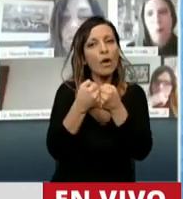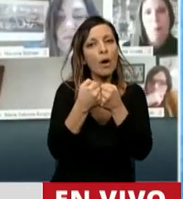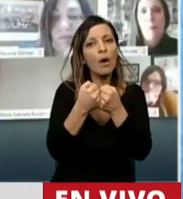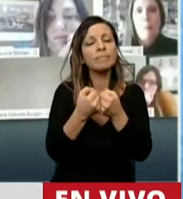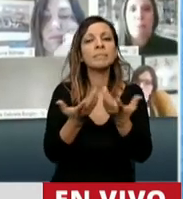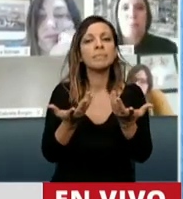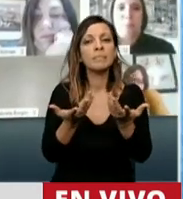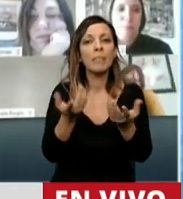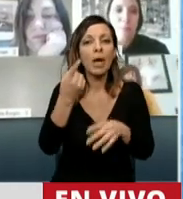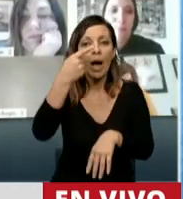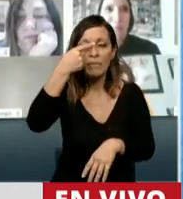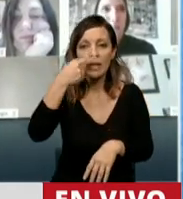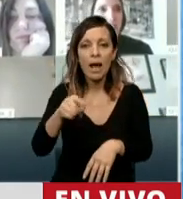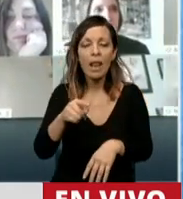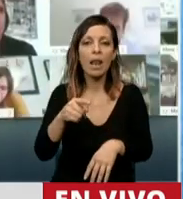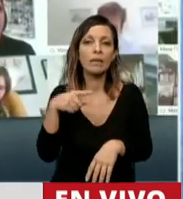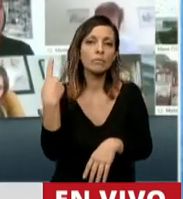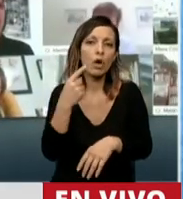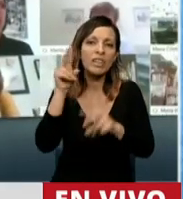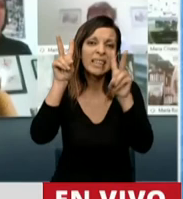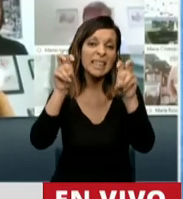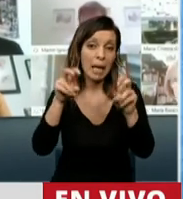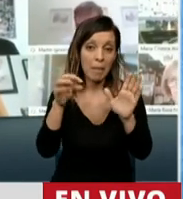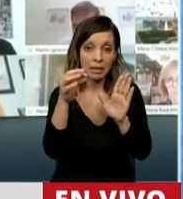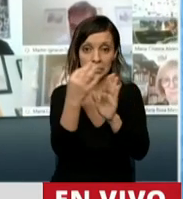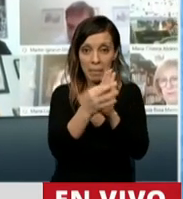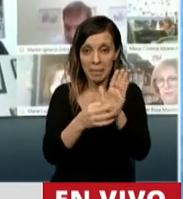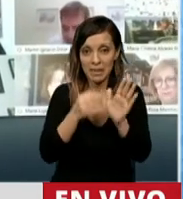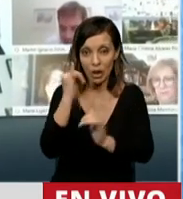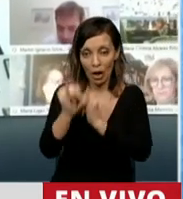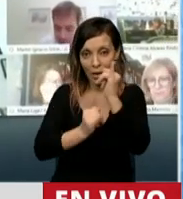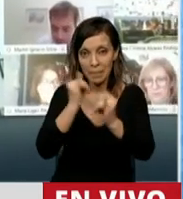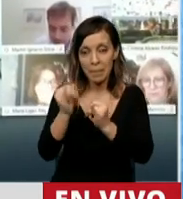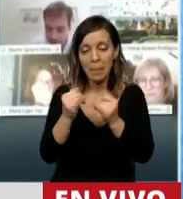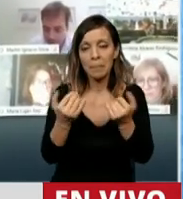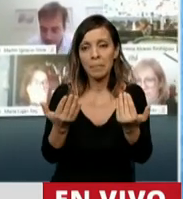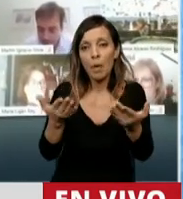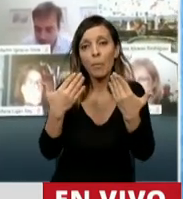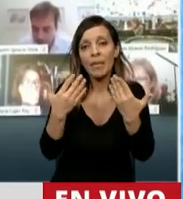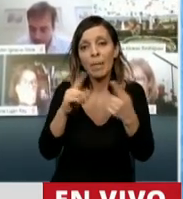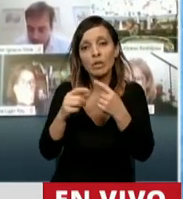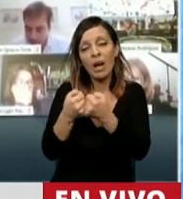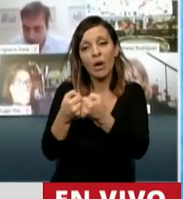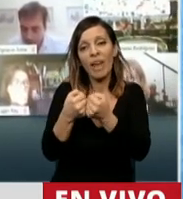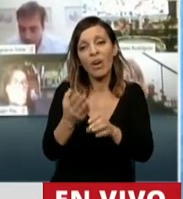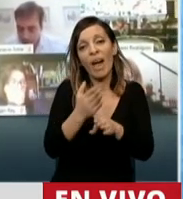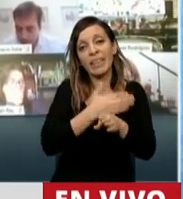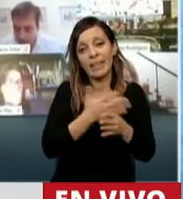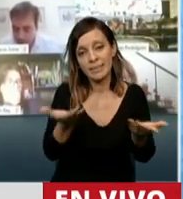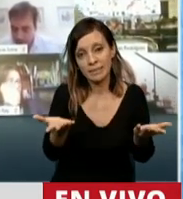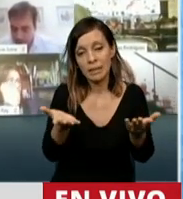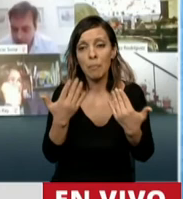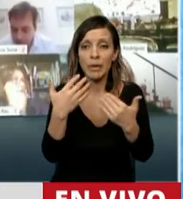finalmente todos los temas que yo les señalé podríamos haberlo consensuado podríamos haber